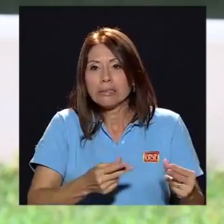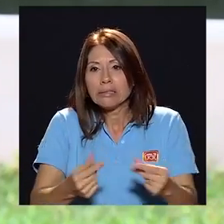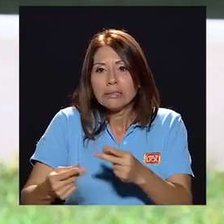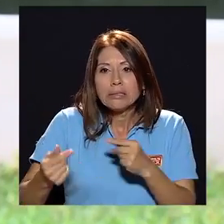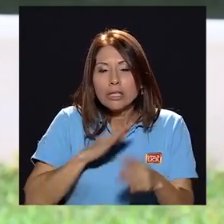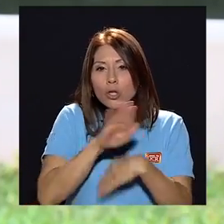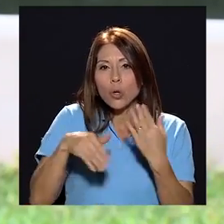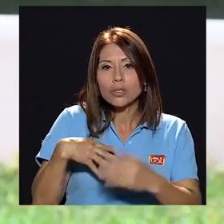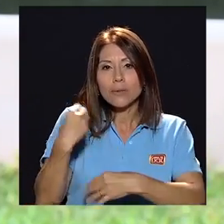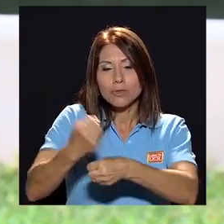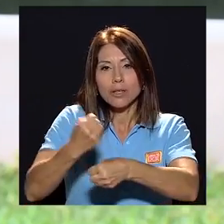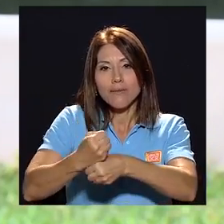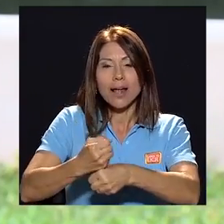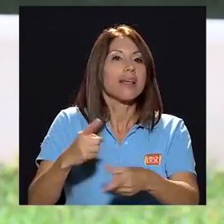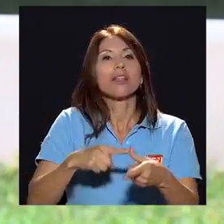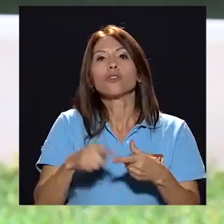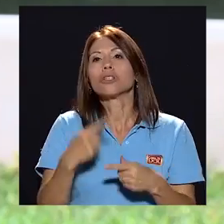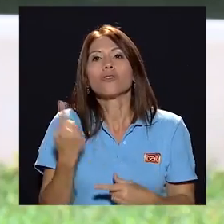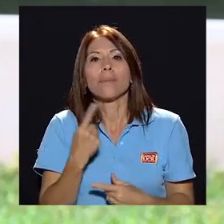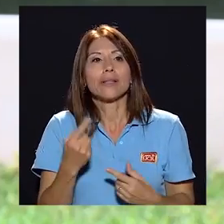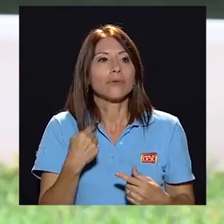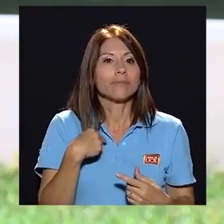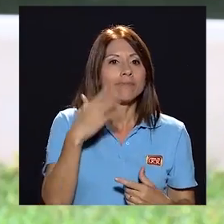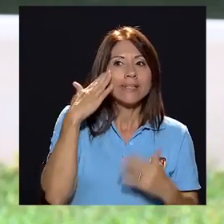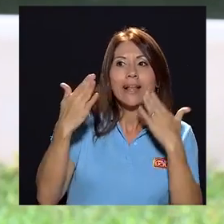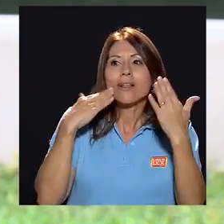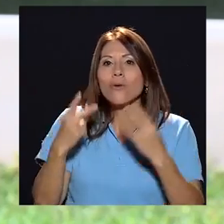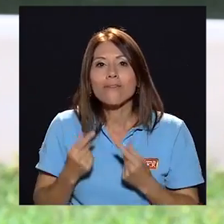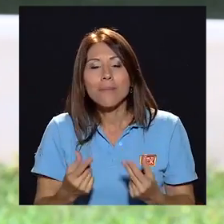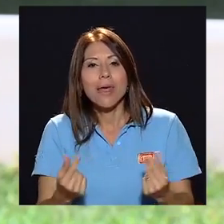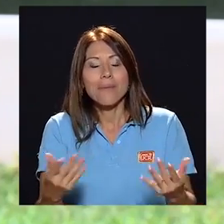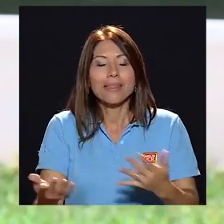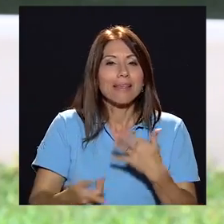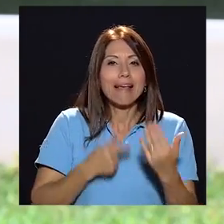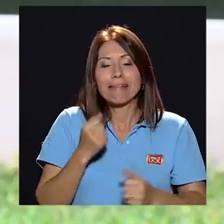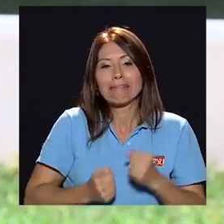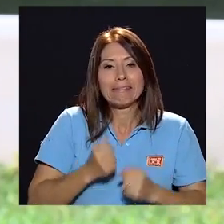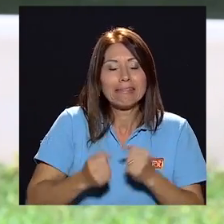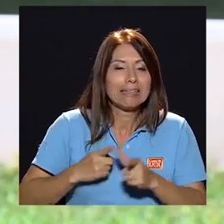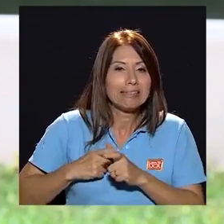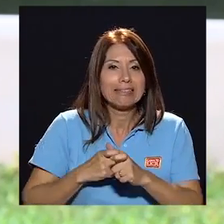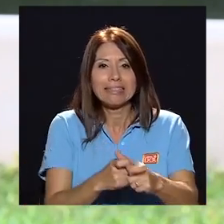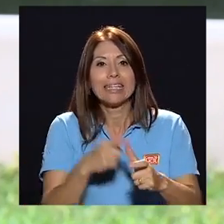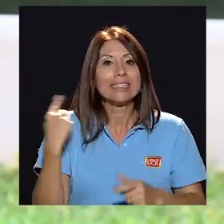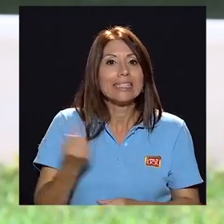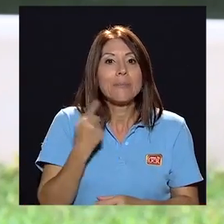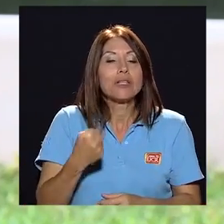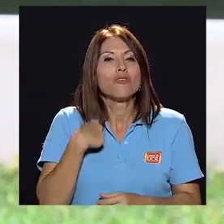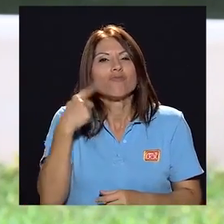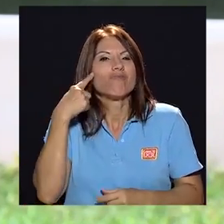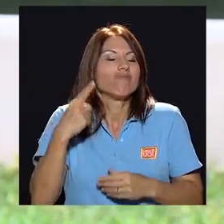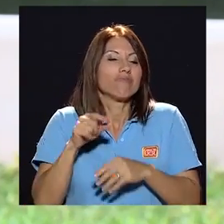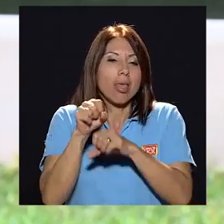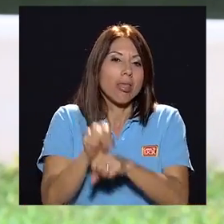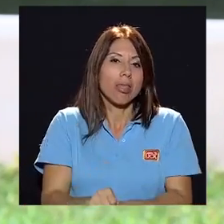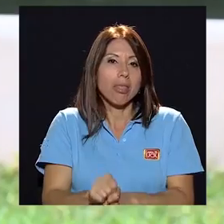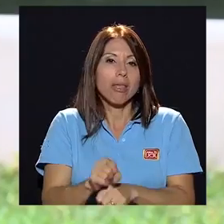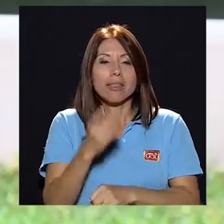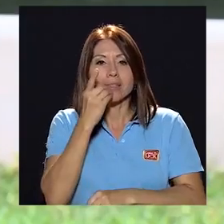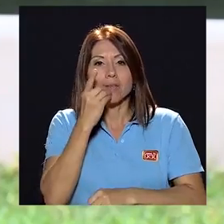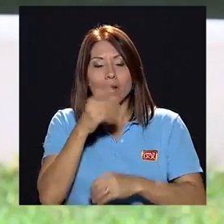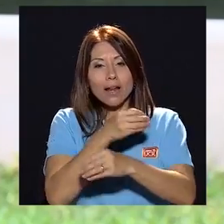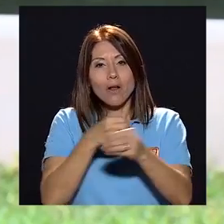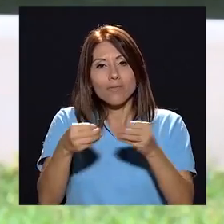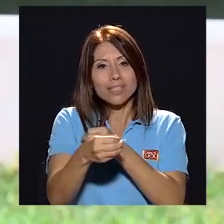trabajar entonces uno en realidad nada más este se saluda rápidamente salgo corriendo y siempre tuve la práctica de desayunar en la oficina